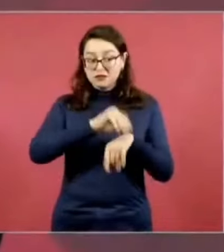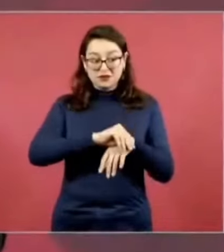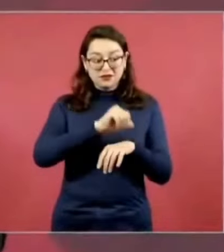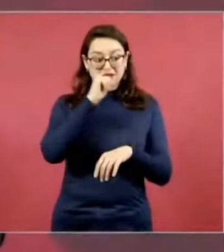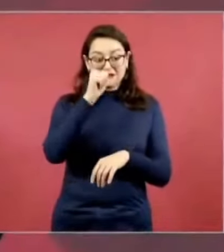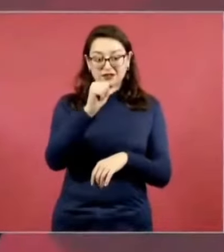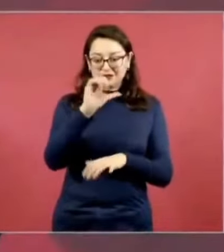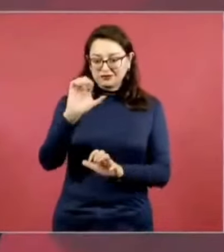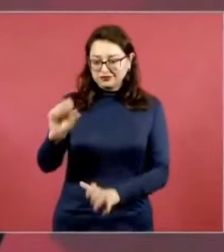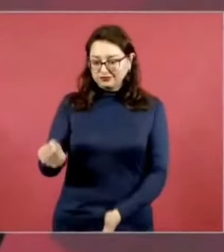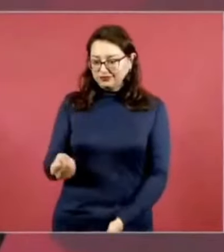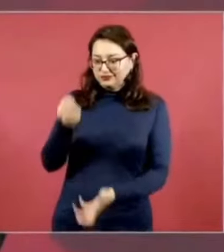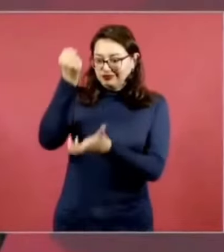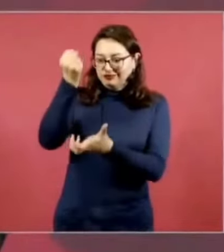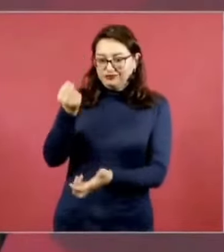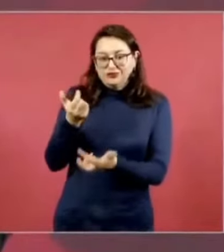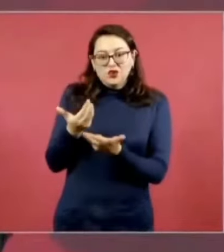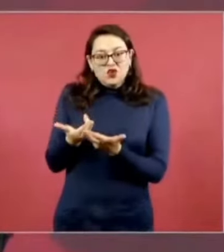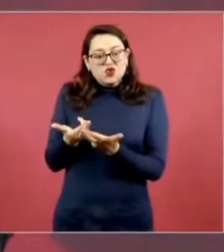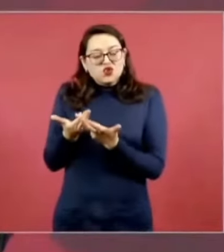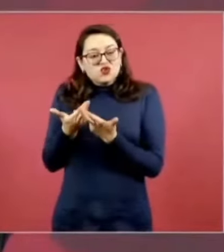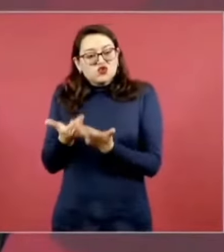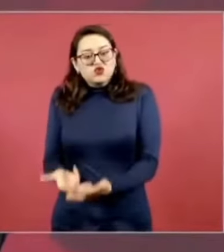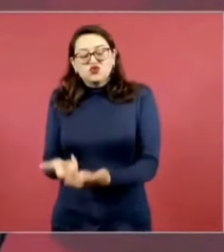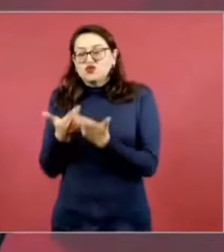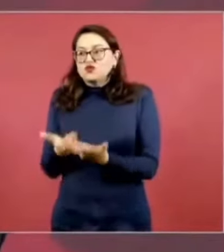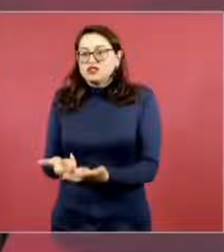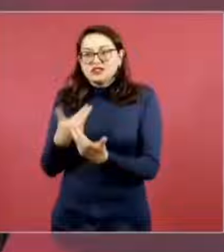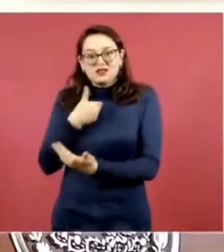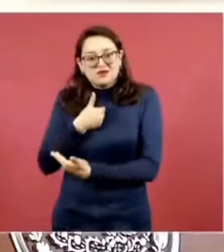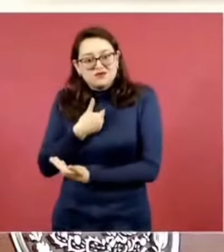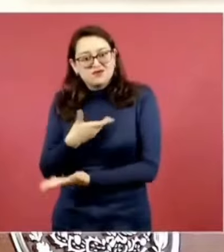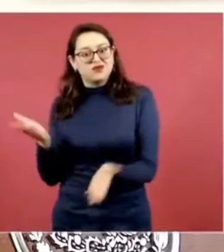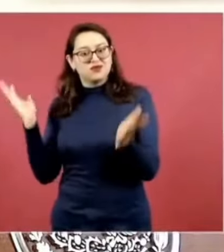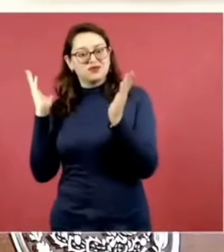Estábamos hablando hace un momento de los contratos.